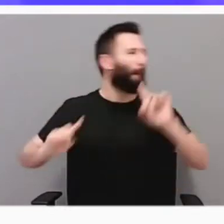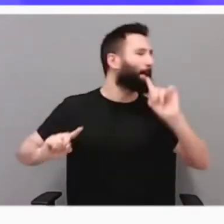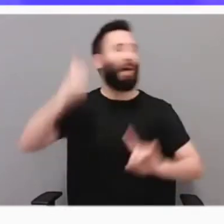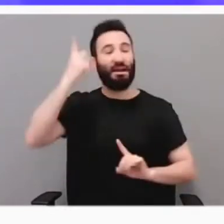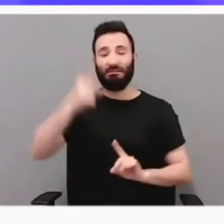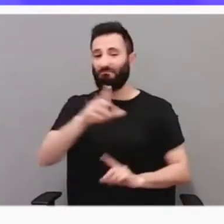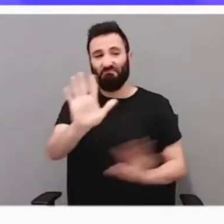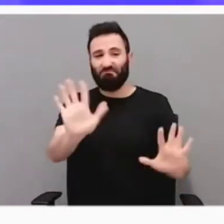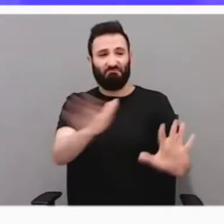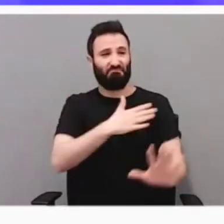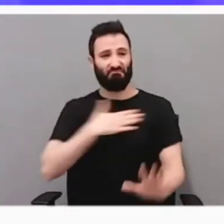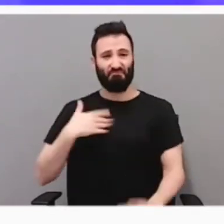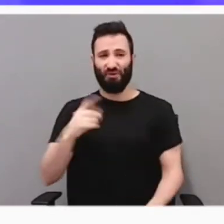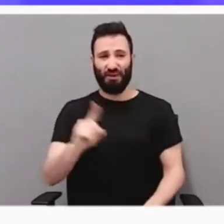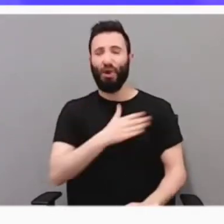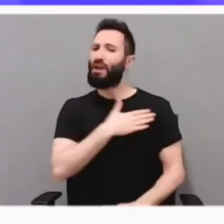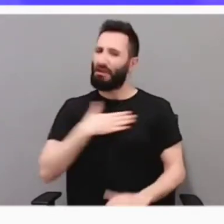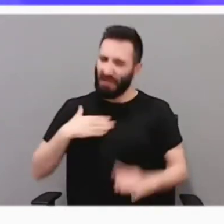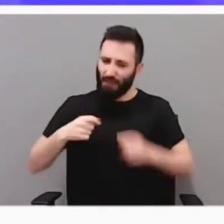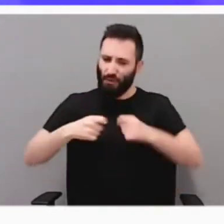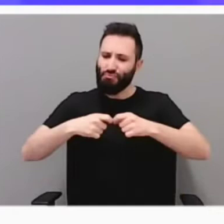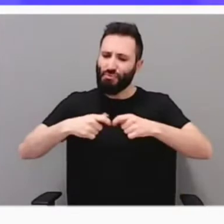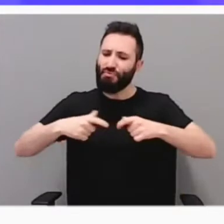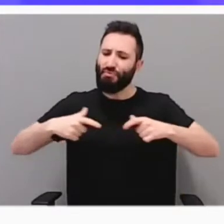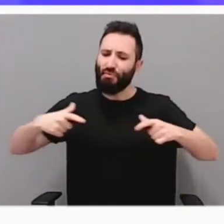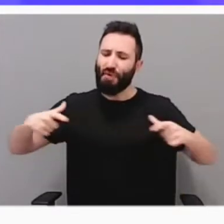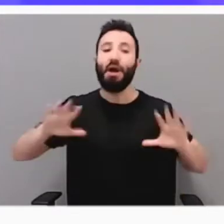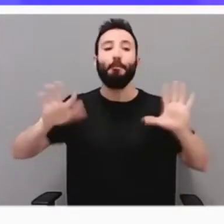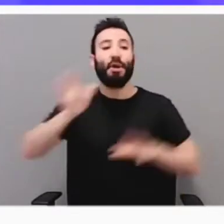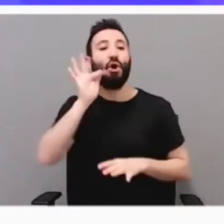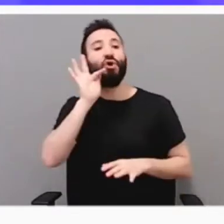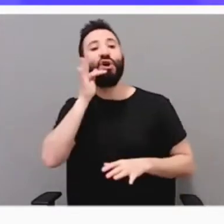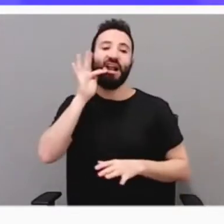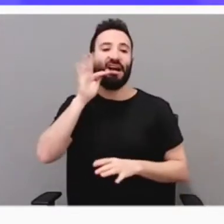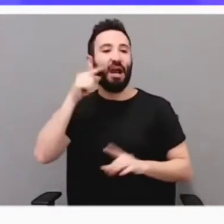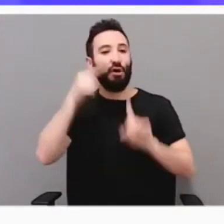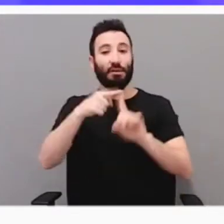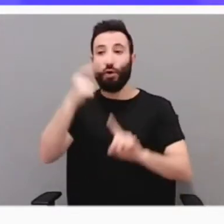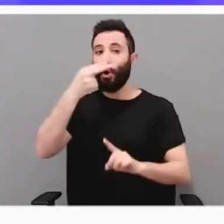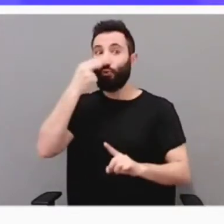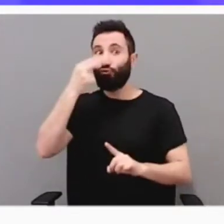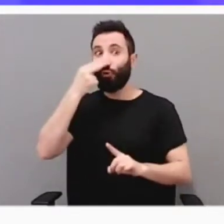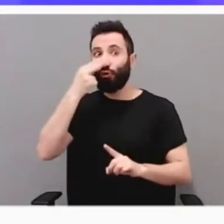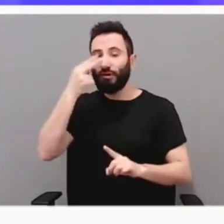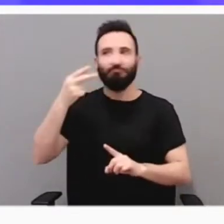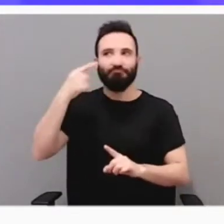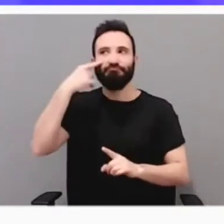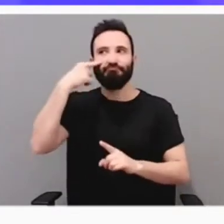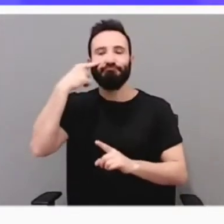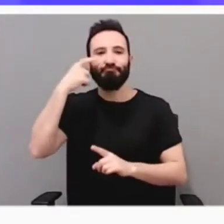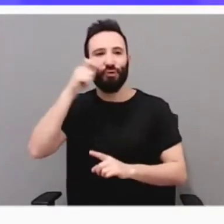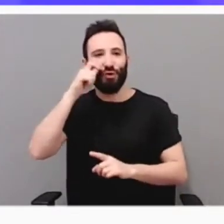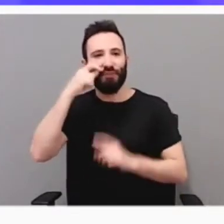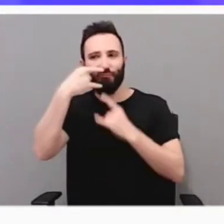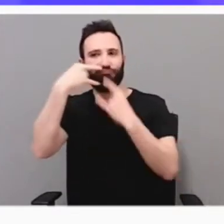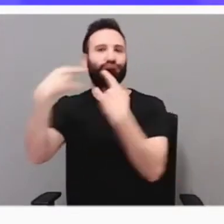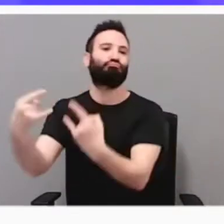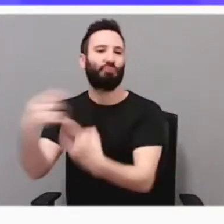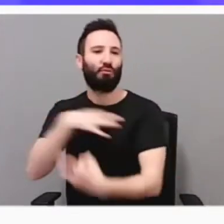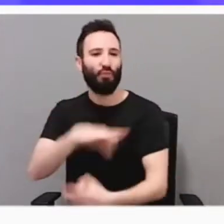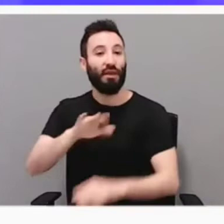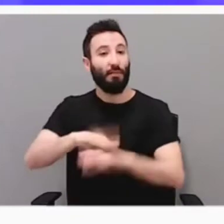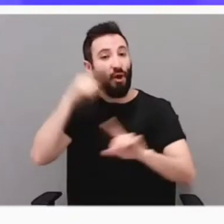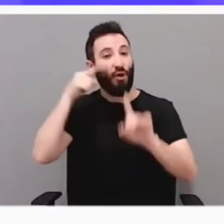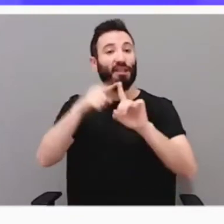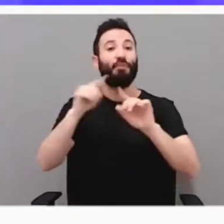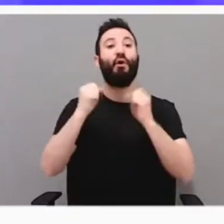Queremos crecer, pero sin que Alcalá pierda el encanto que ofrece al turista poder estar a solas con la historia en la fortaleza de La Mota.